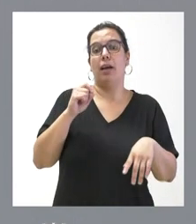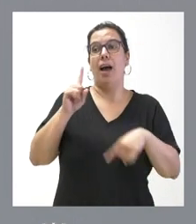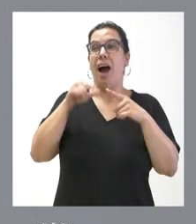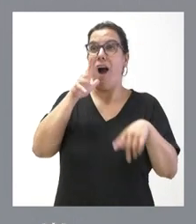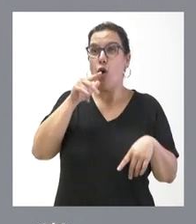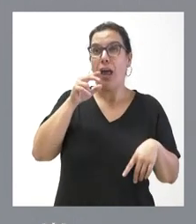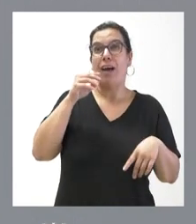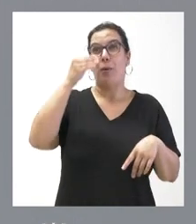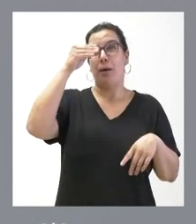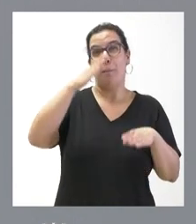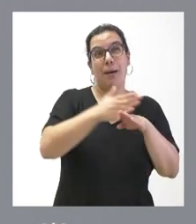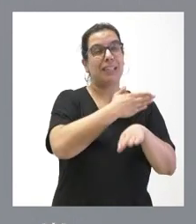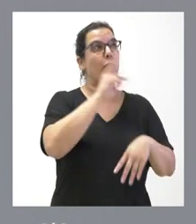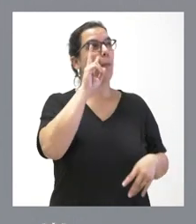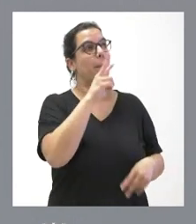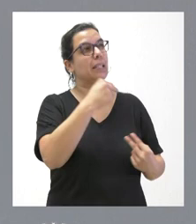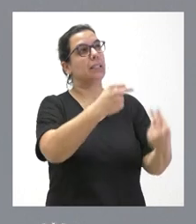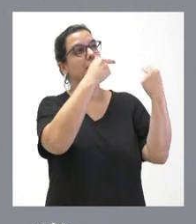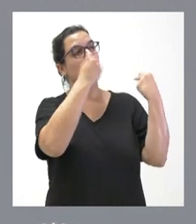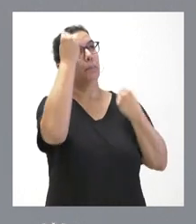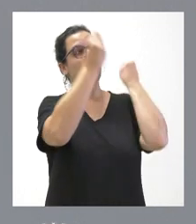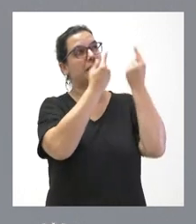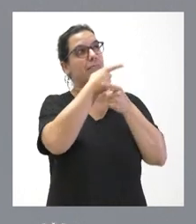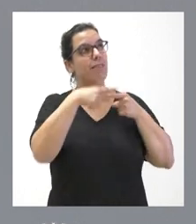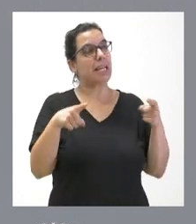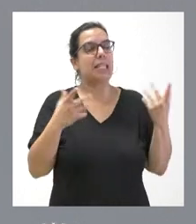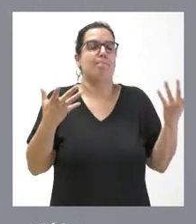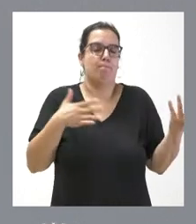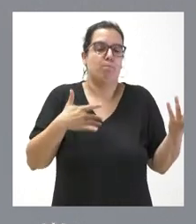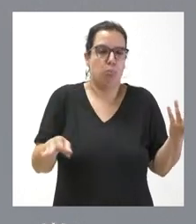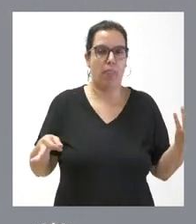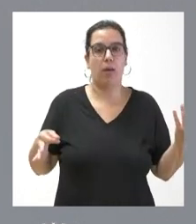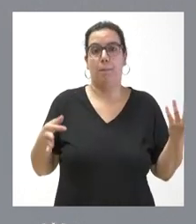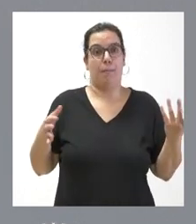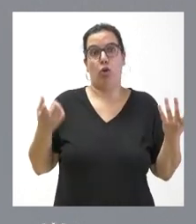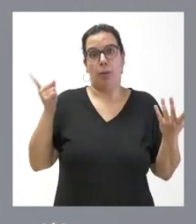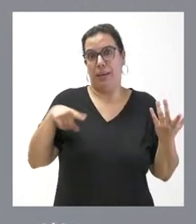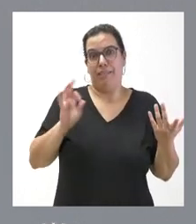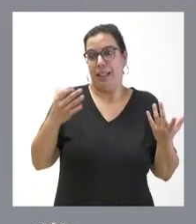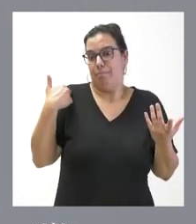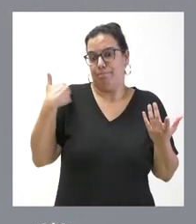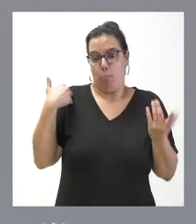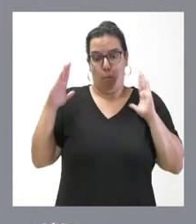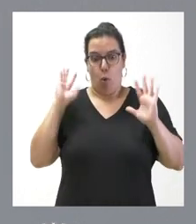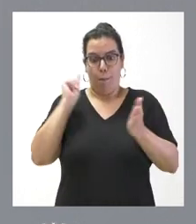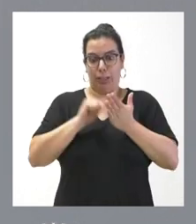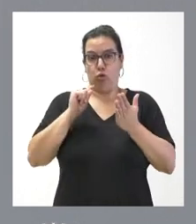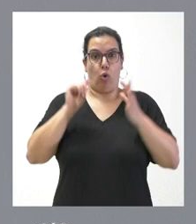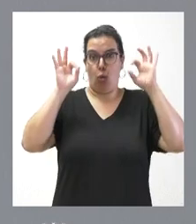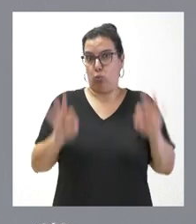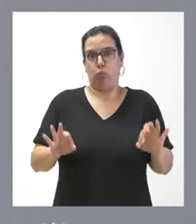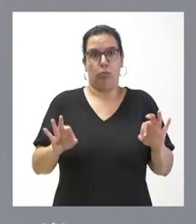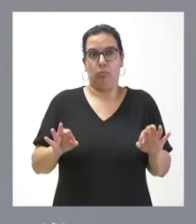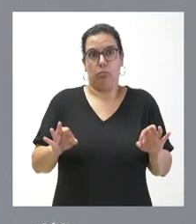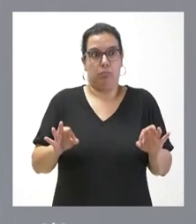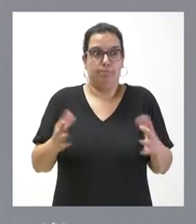puedan ser distintas con la perspectiva del tiempo, pero también es verdad que las decisiones se toman en los momentos que se toman.